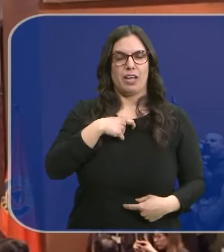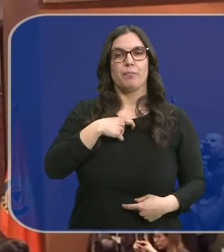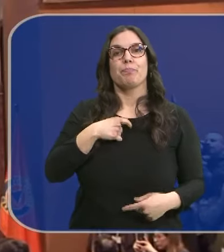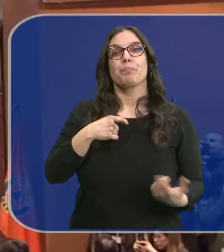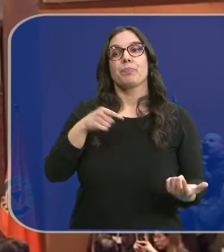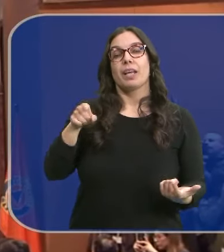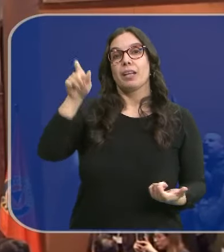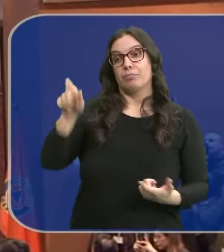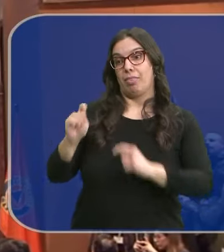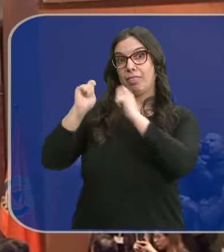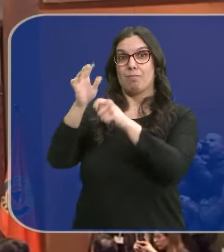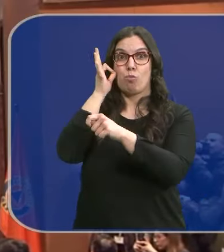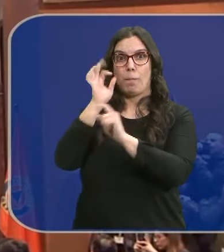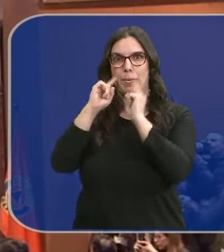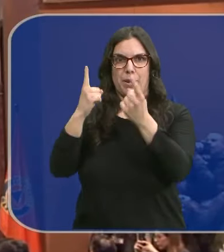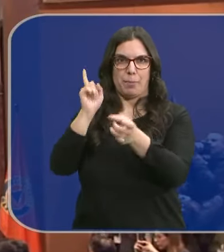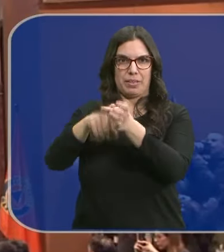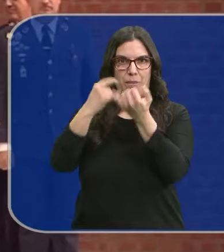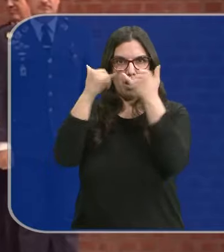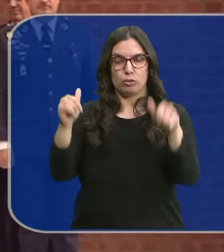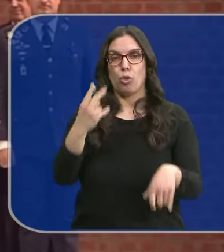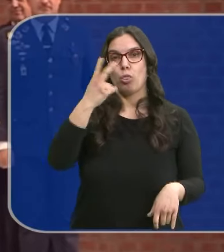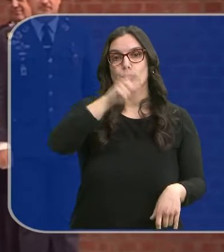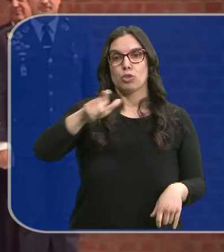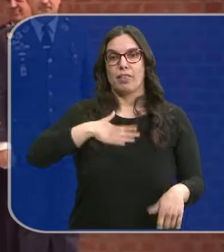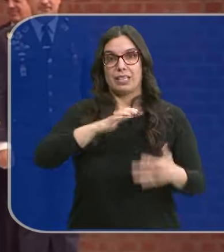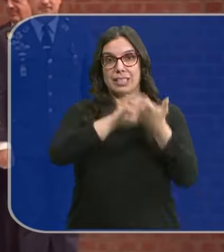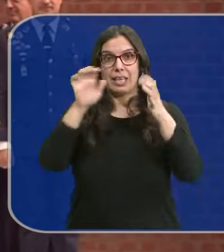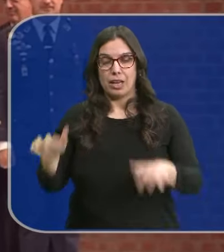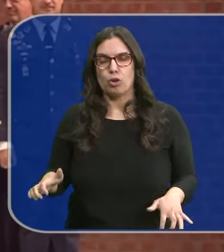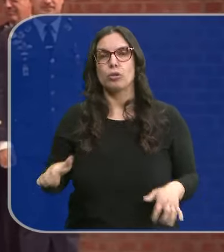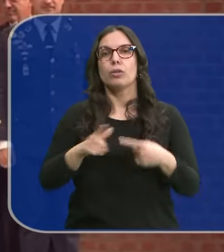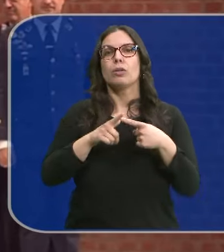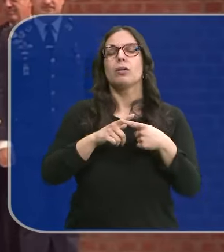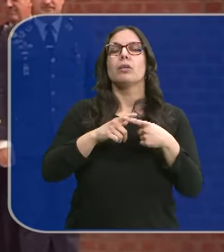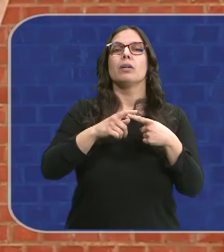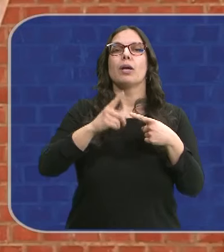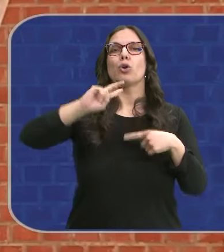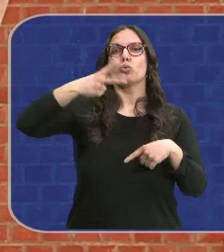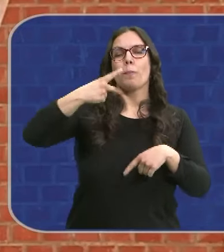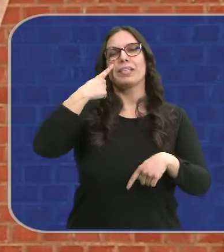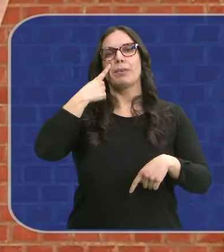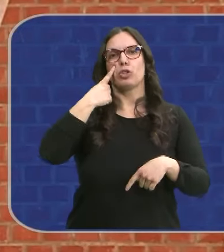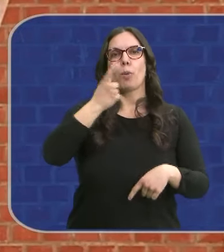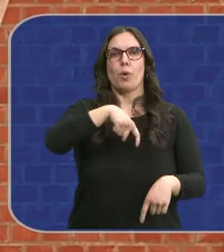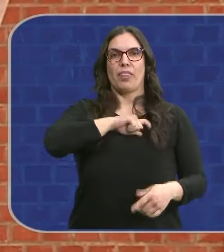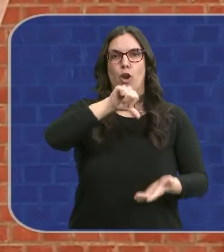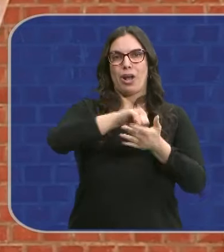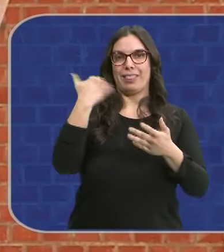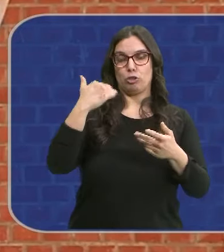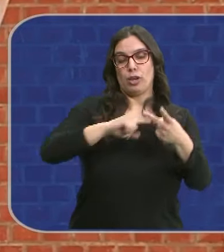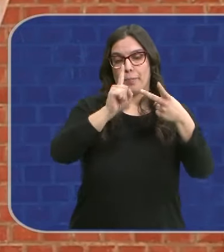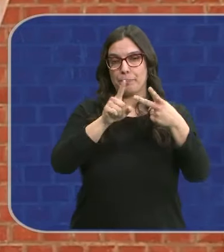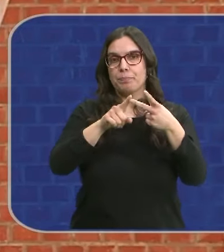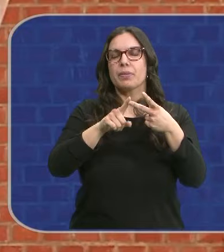oficiales desde su nombramiento. Dos servidores de Castilla y León han recibido esta distinción, José María Martínez, subinspector de la Policía Local de